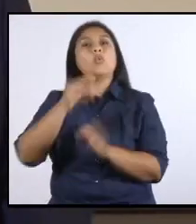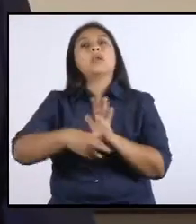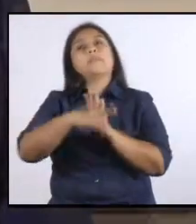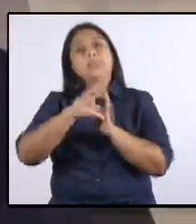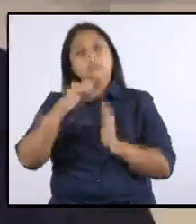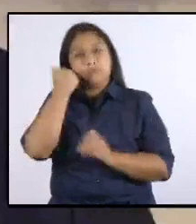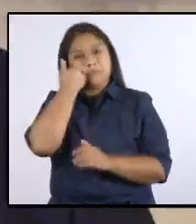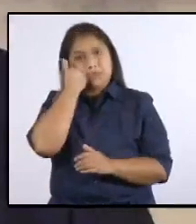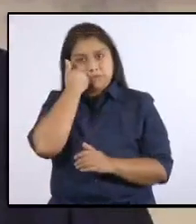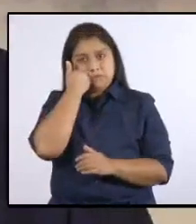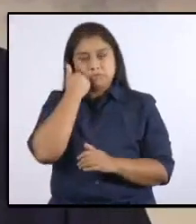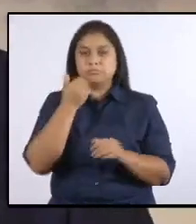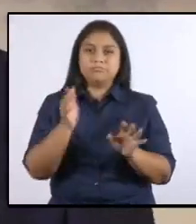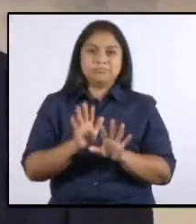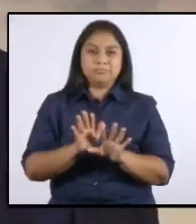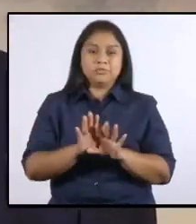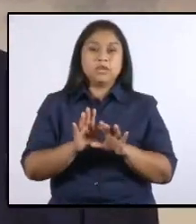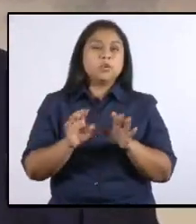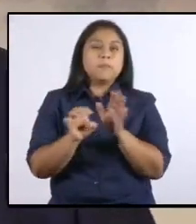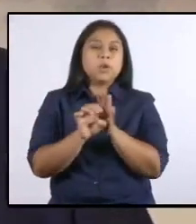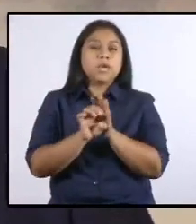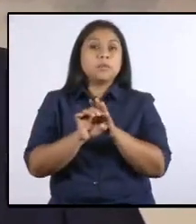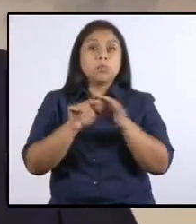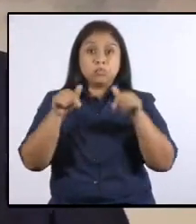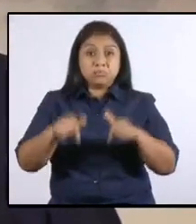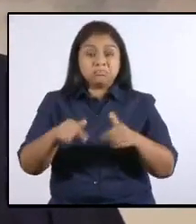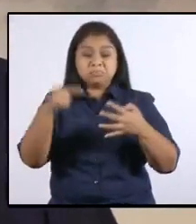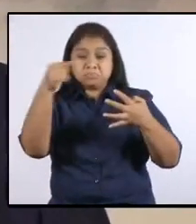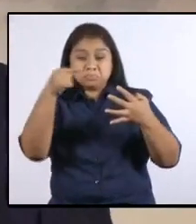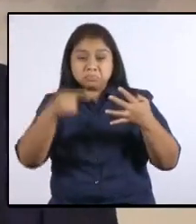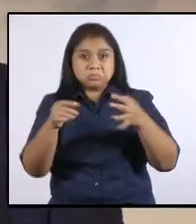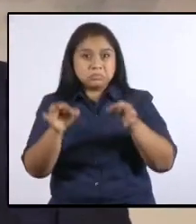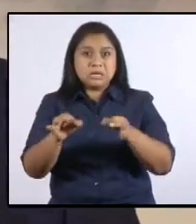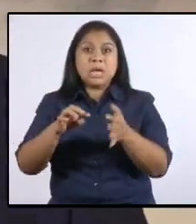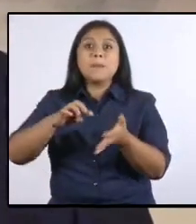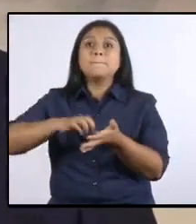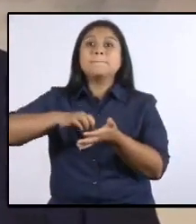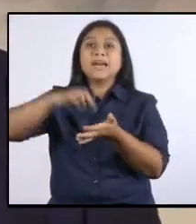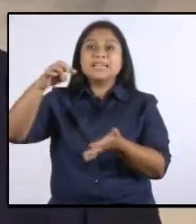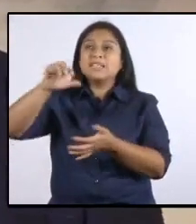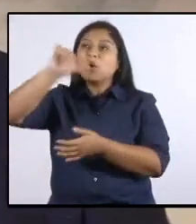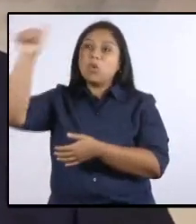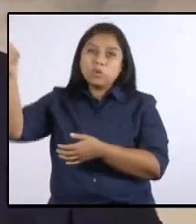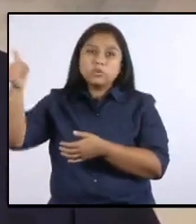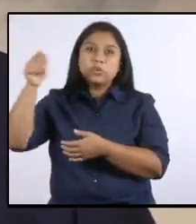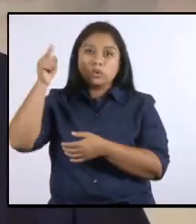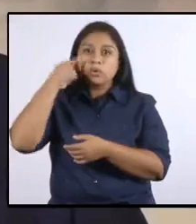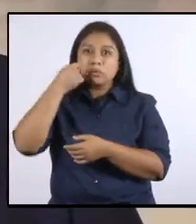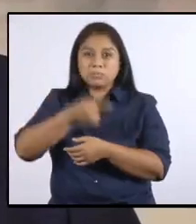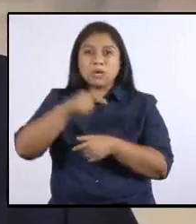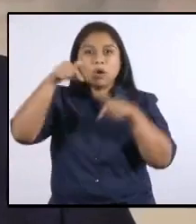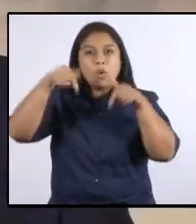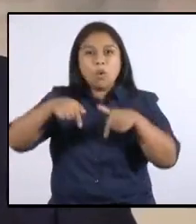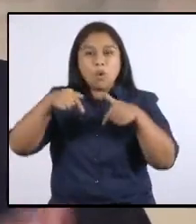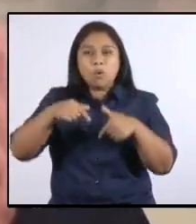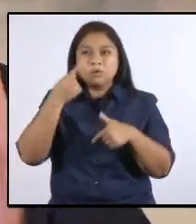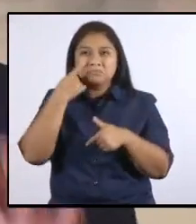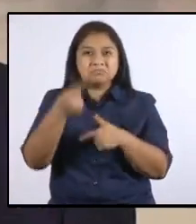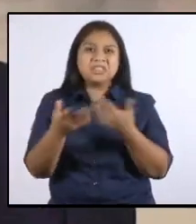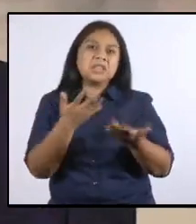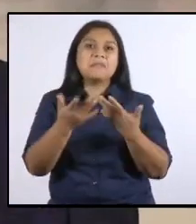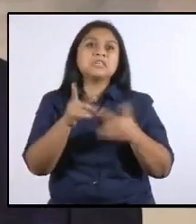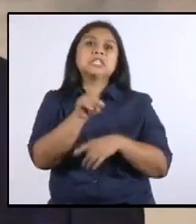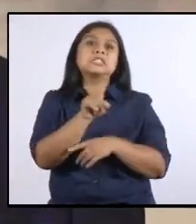El día de hoy, si siguiéramos los protocolos de otros países, probablemente hoy hubiéramos dejado a 100